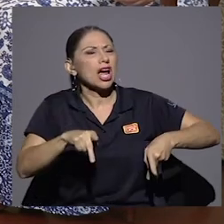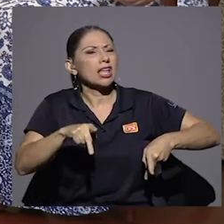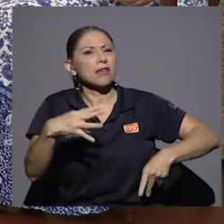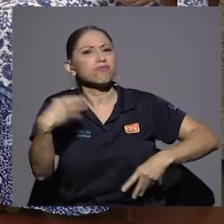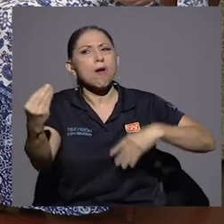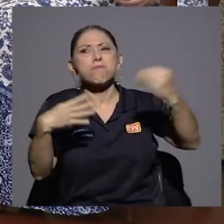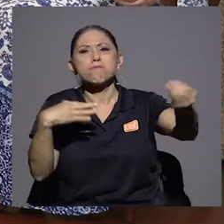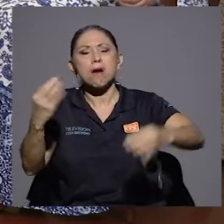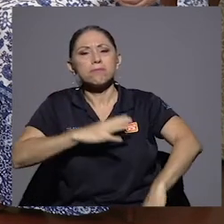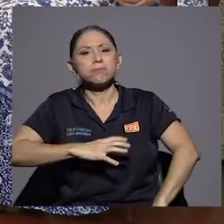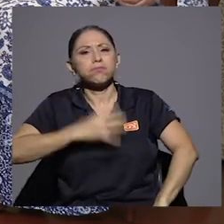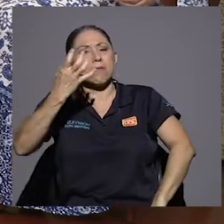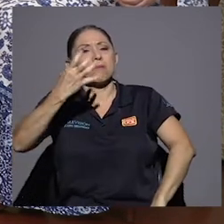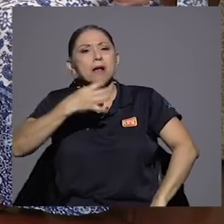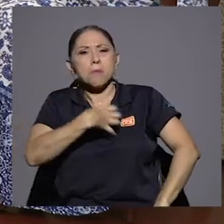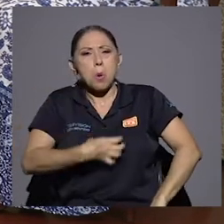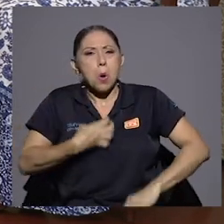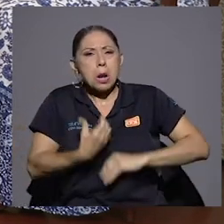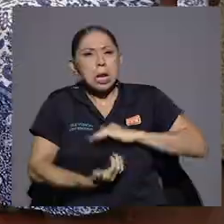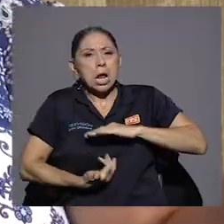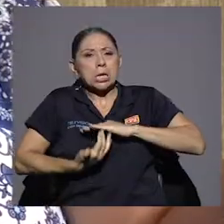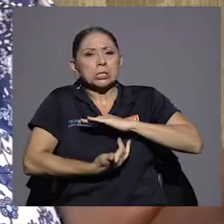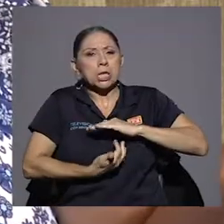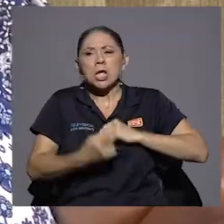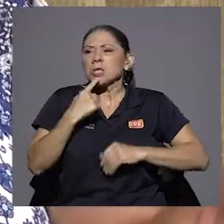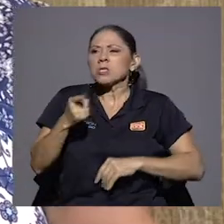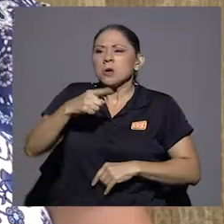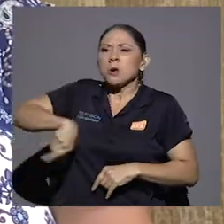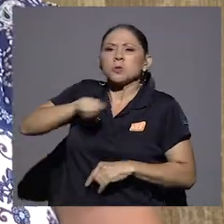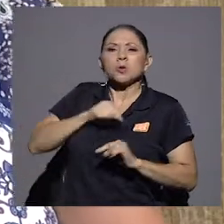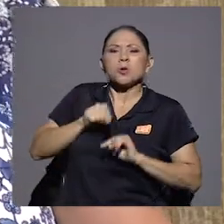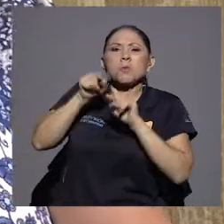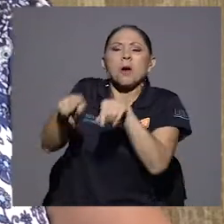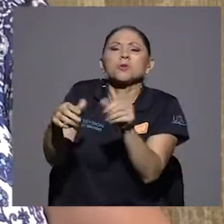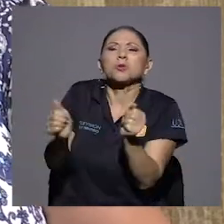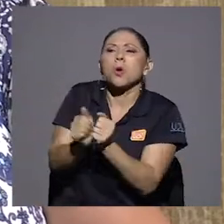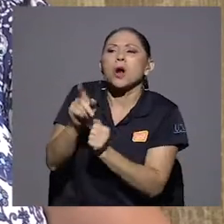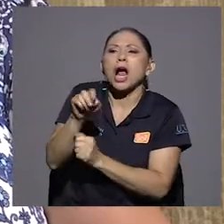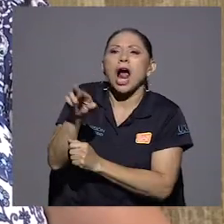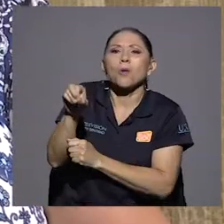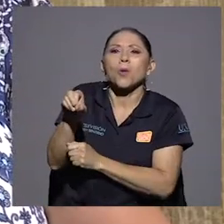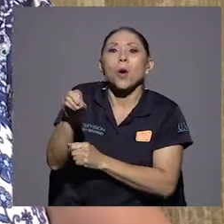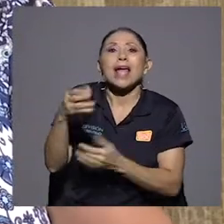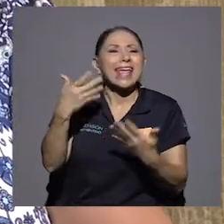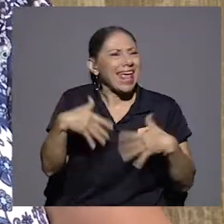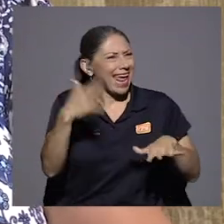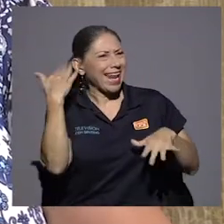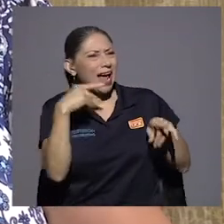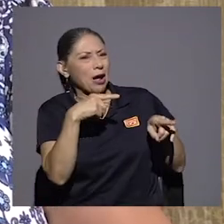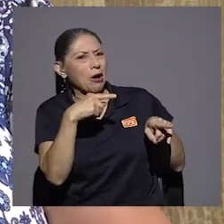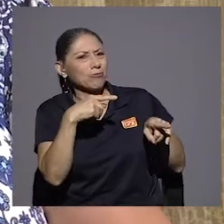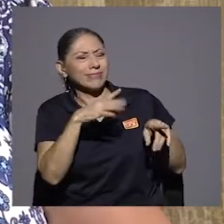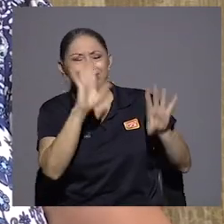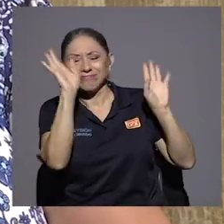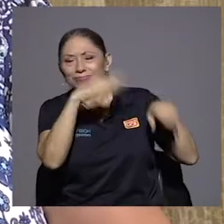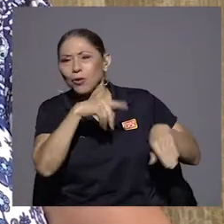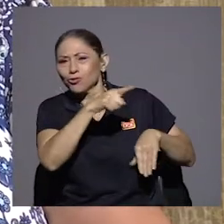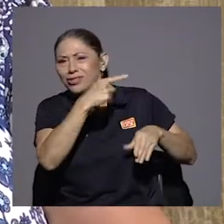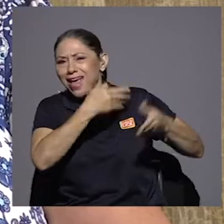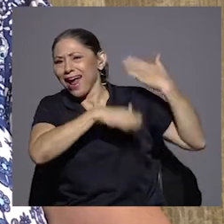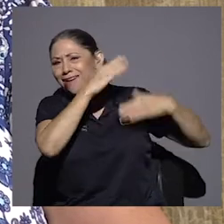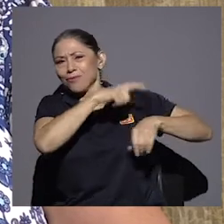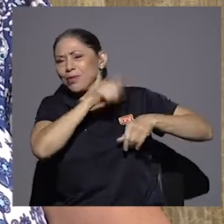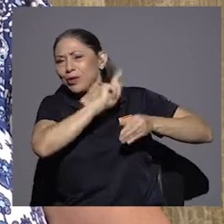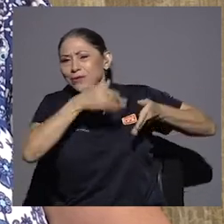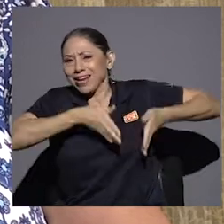era candidato, bueno, usted jamás, yo creo que no había nacido, Marlon, del tercer frente, era el partido de él. Y